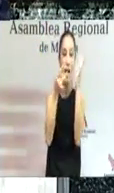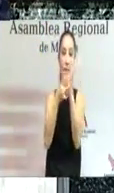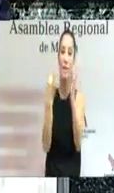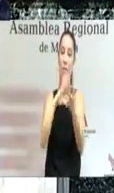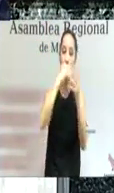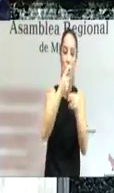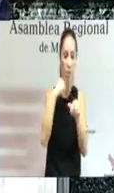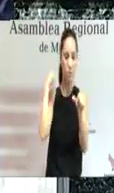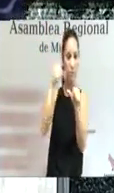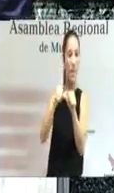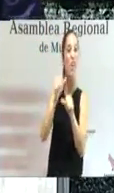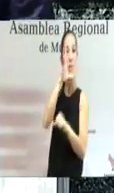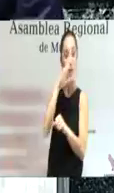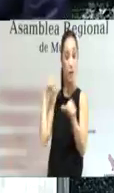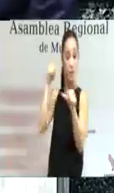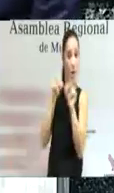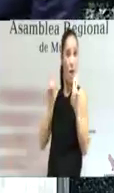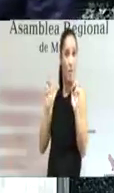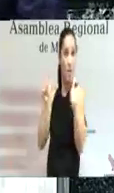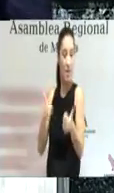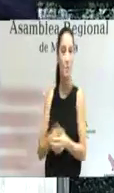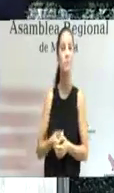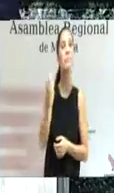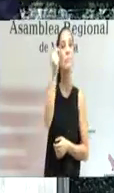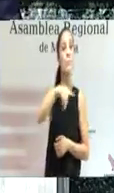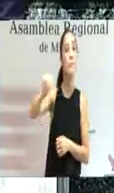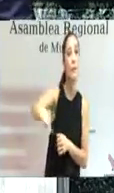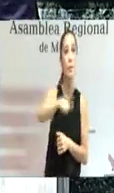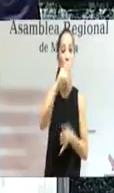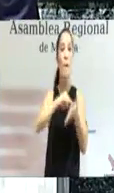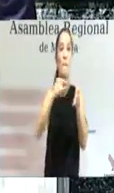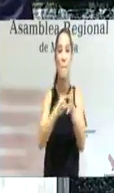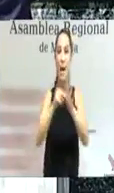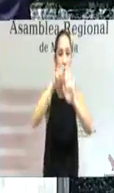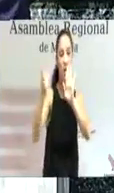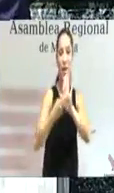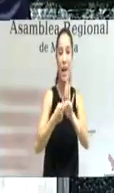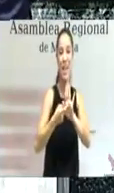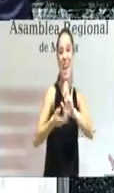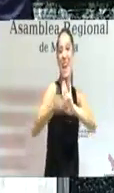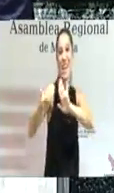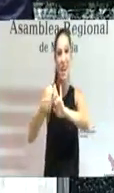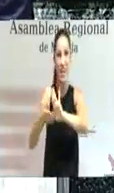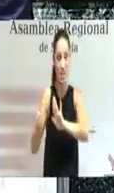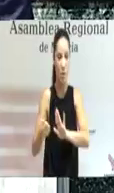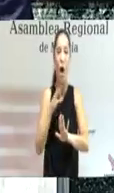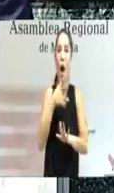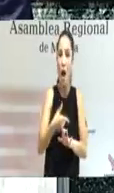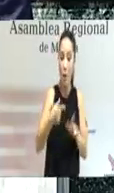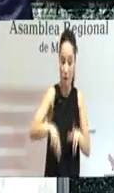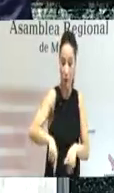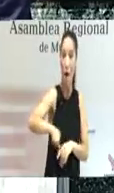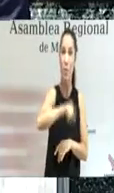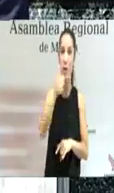Plan Integral de Residuos de la región de Murcia, cuya aprobación nos ha